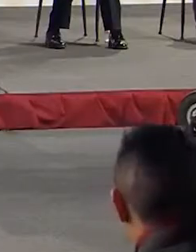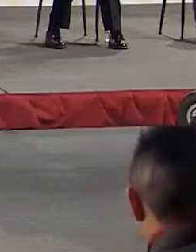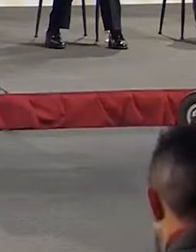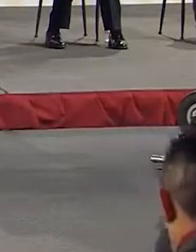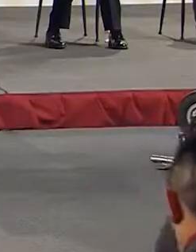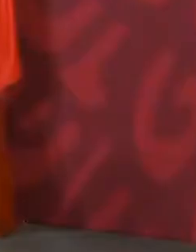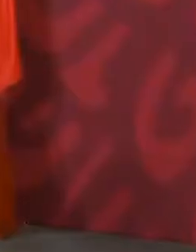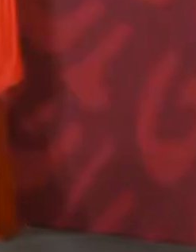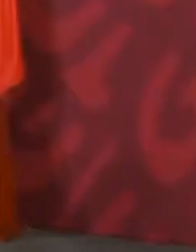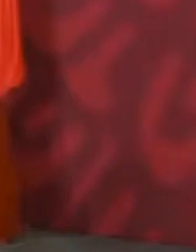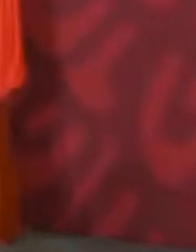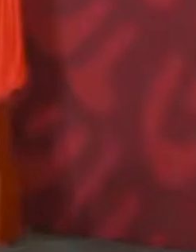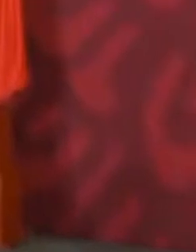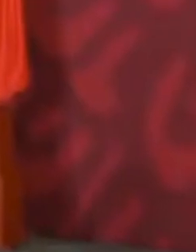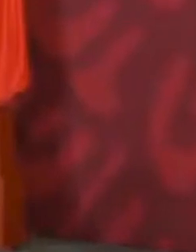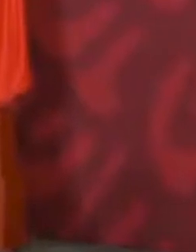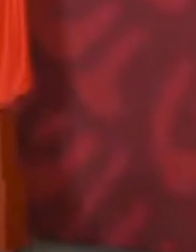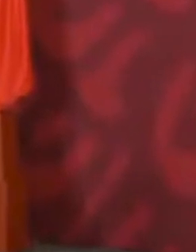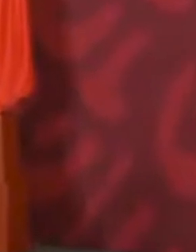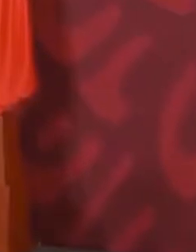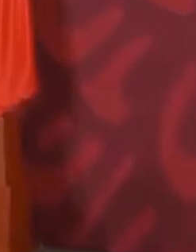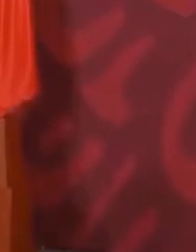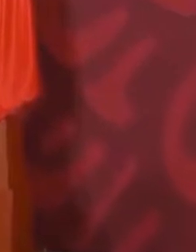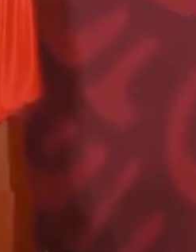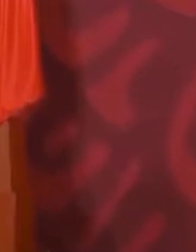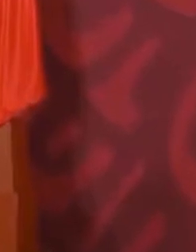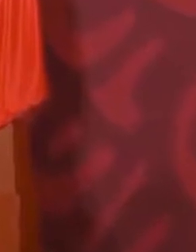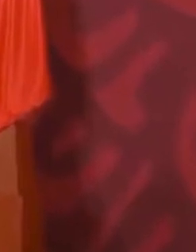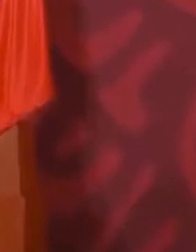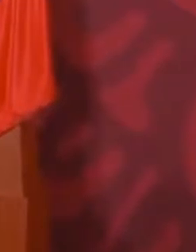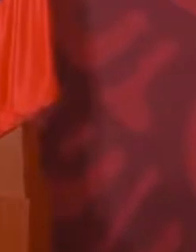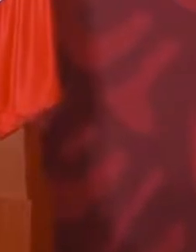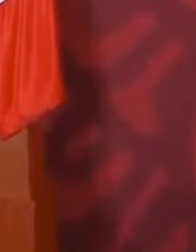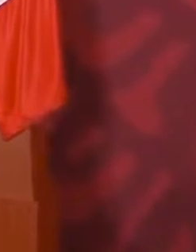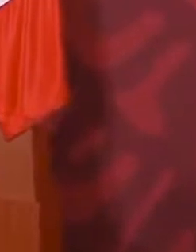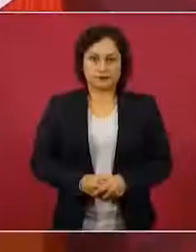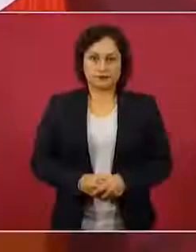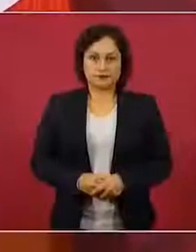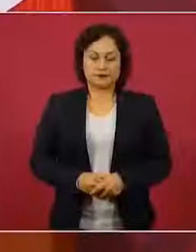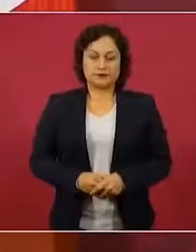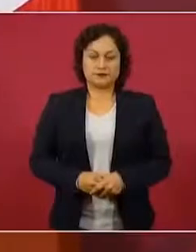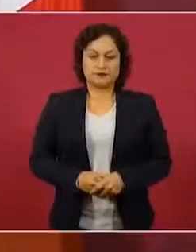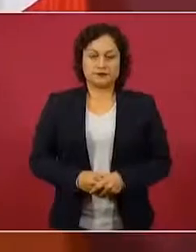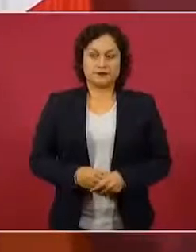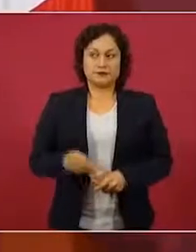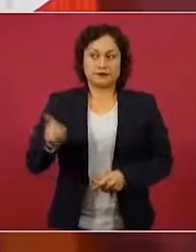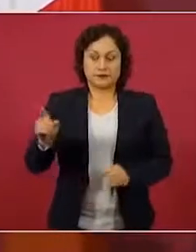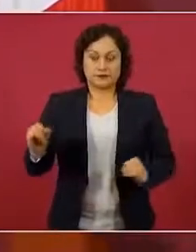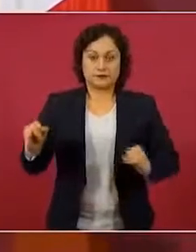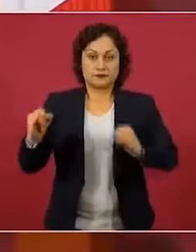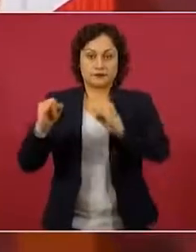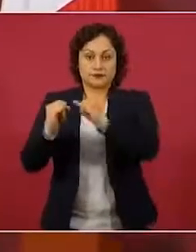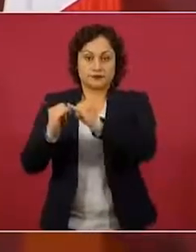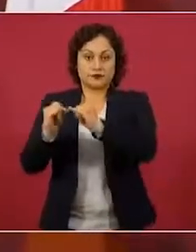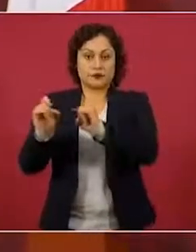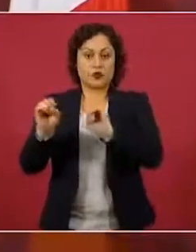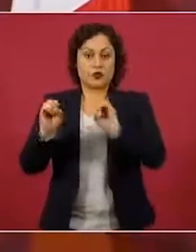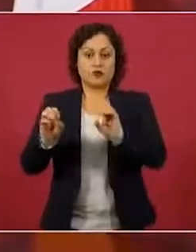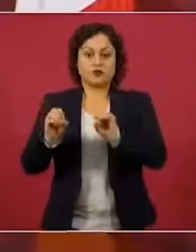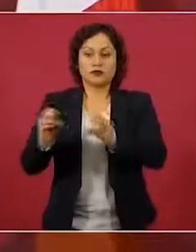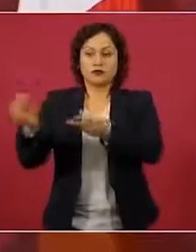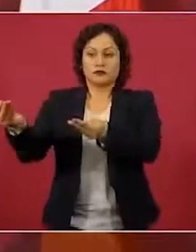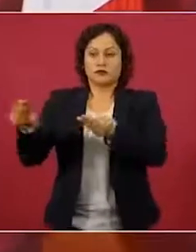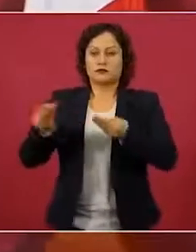sobre los ingresos del señor López de Mola,